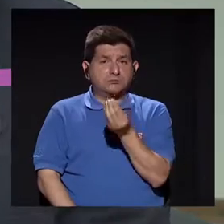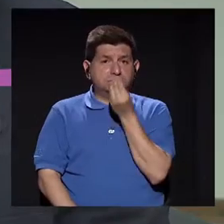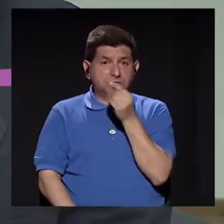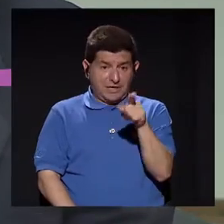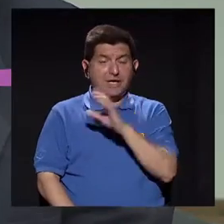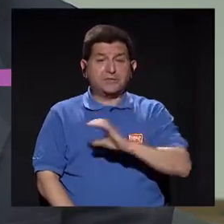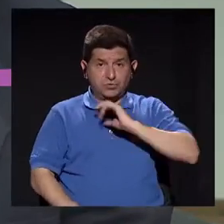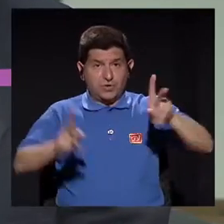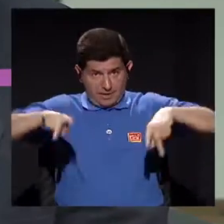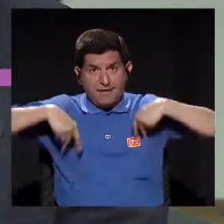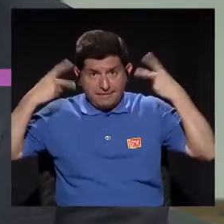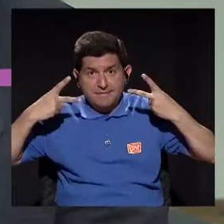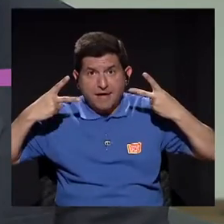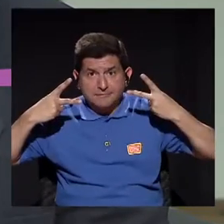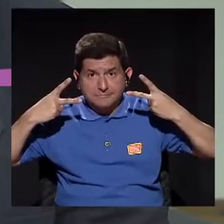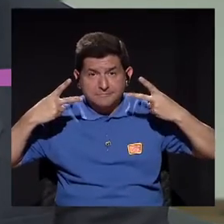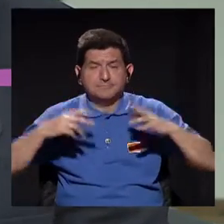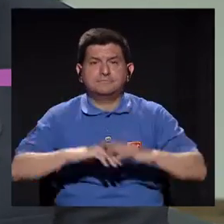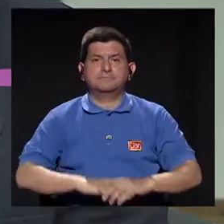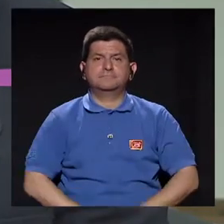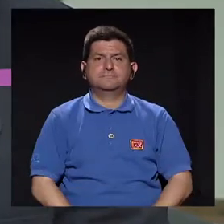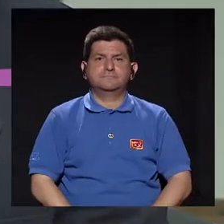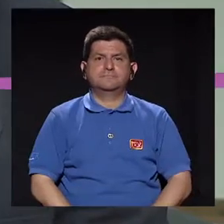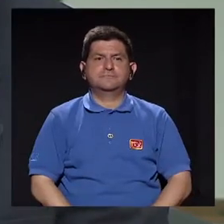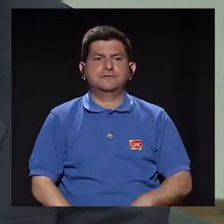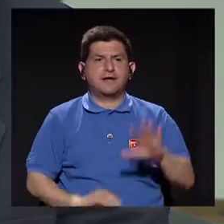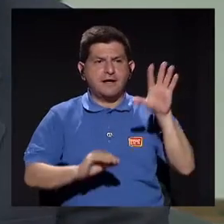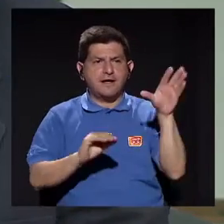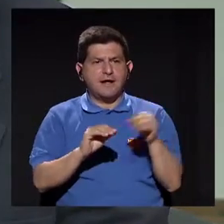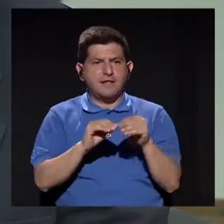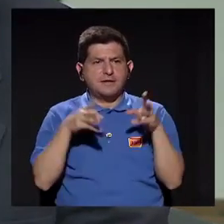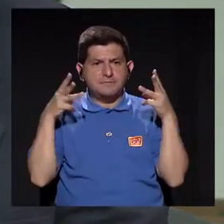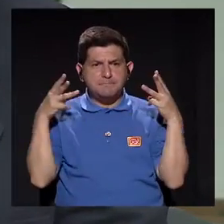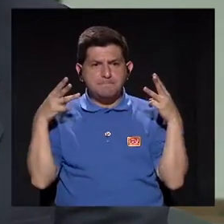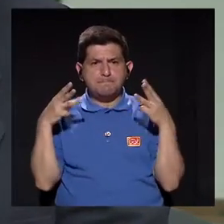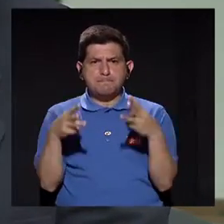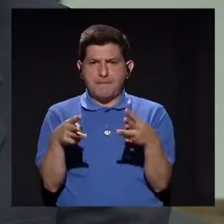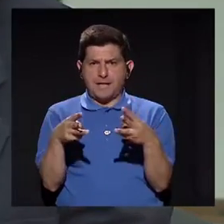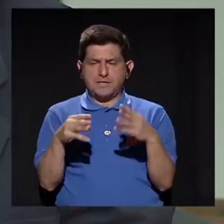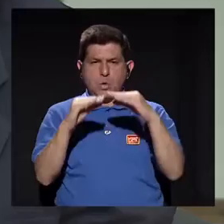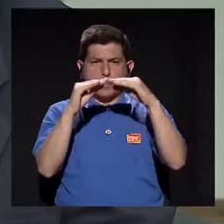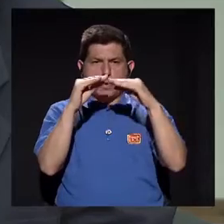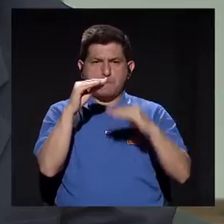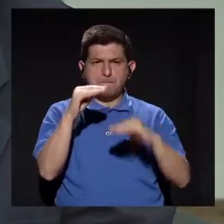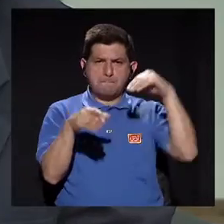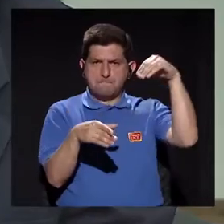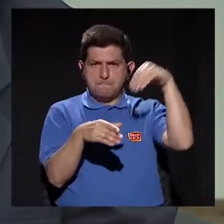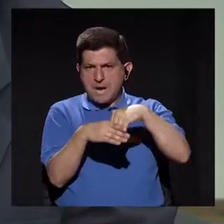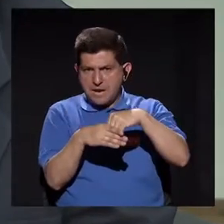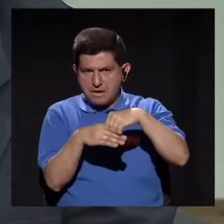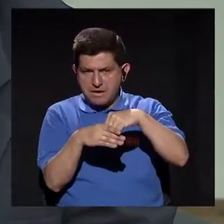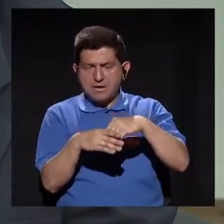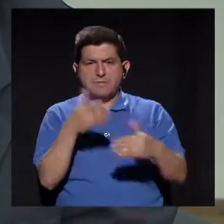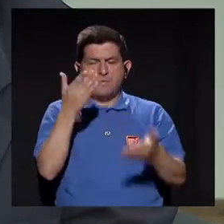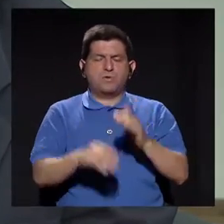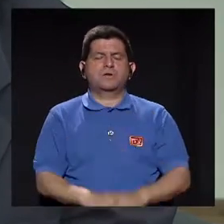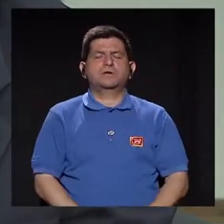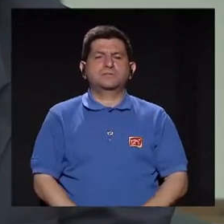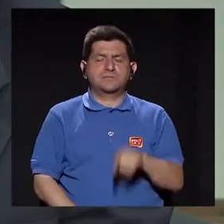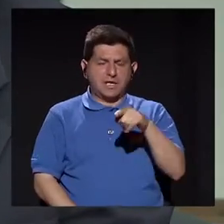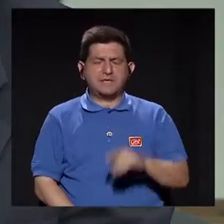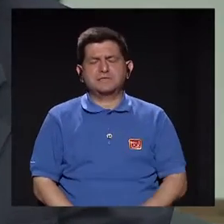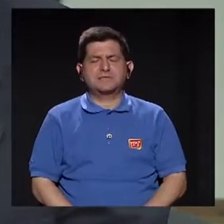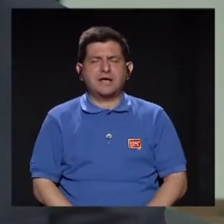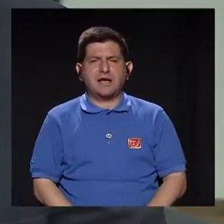Eso es calidad de vida. Además de eso, realmente el método de mínimamente invasivo, por ejemplo la